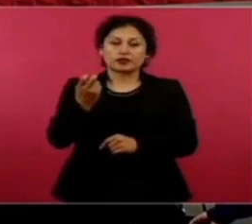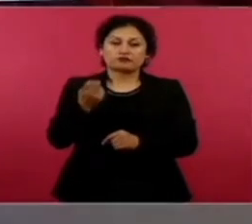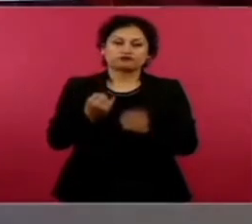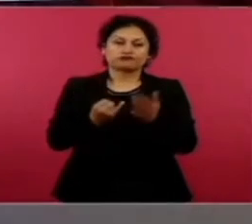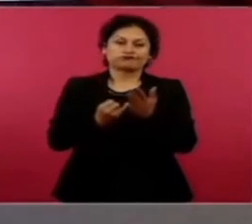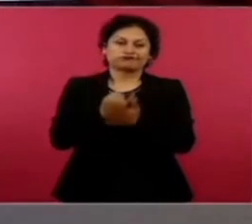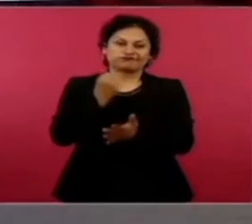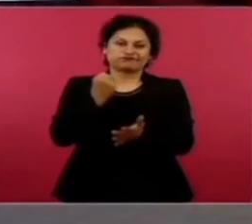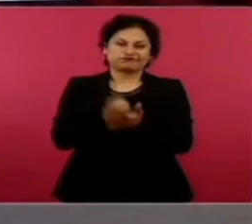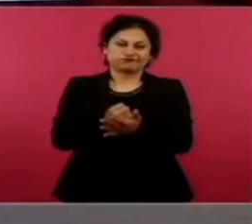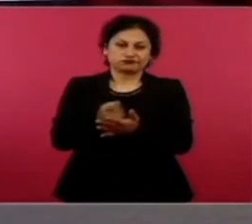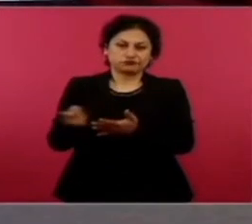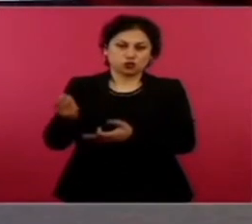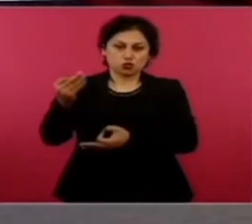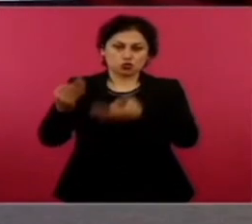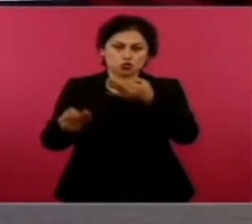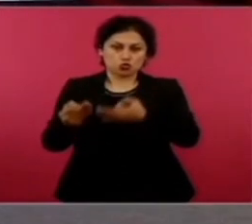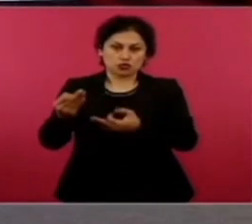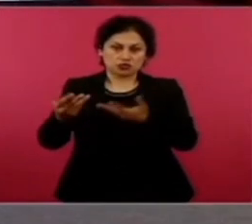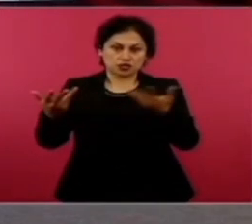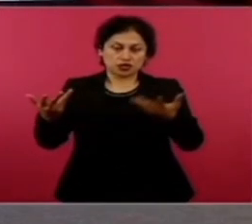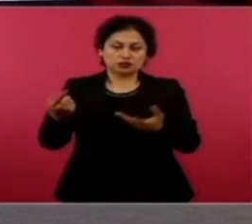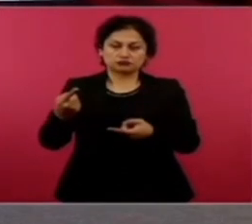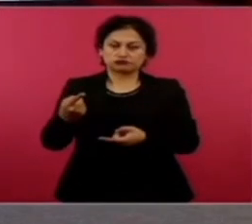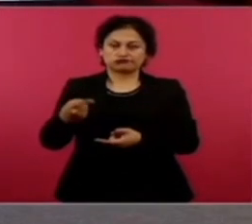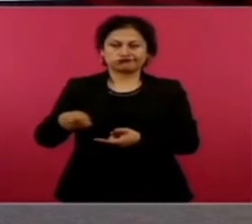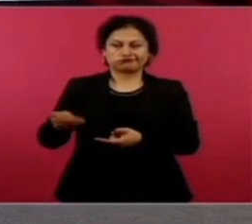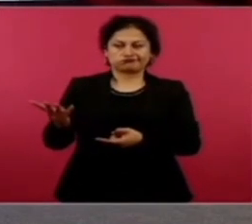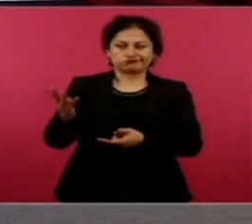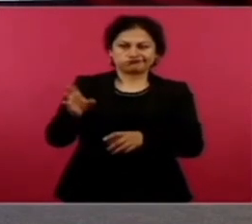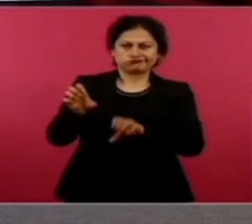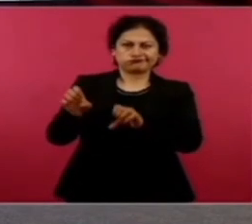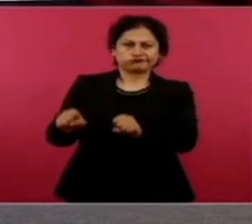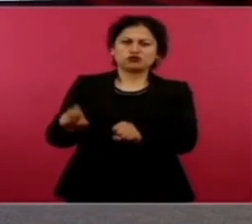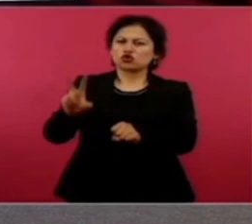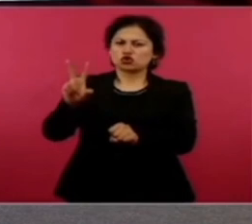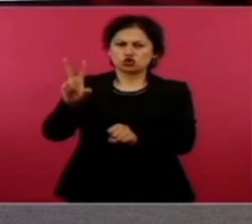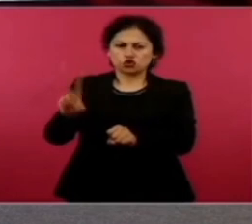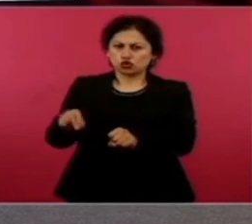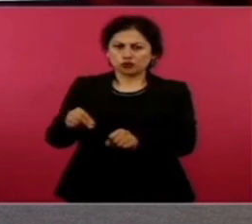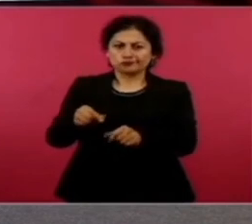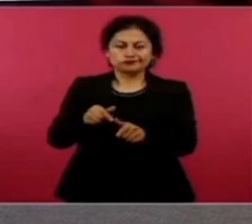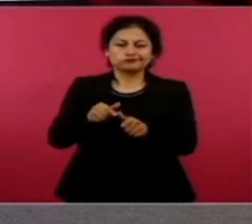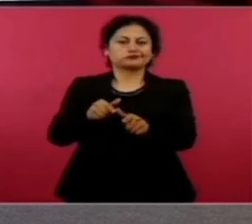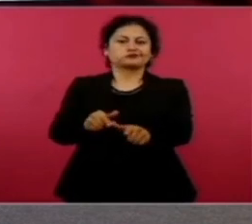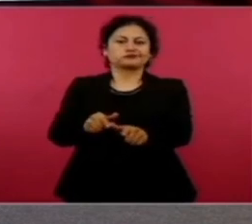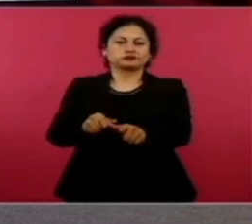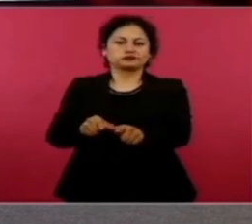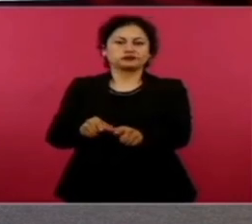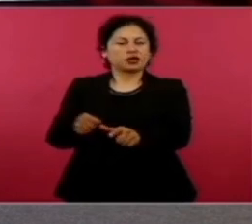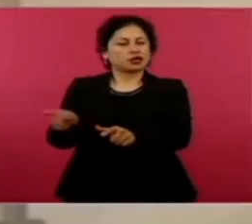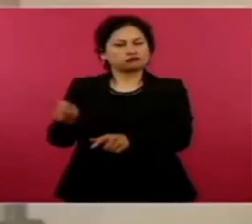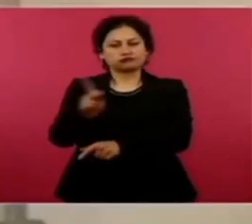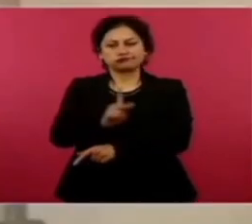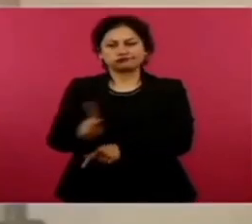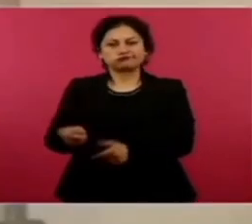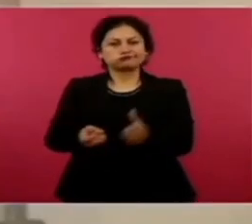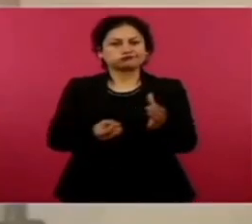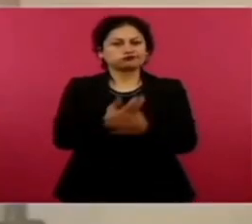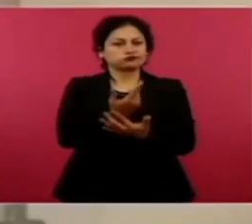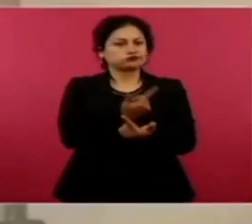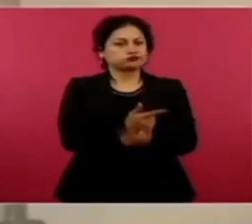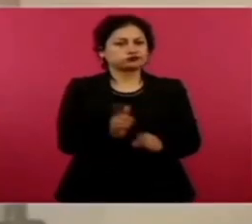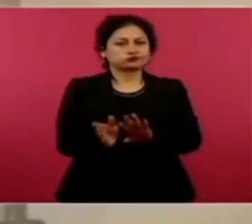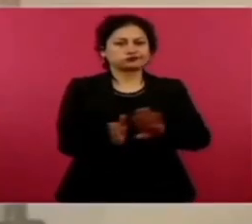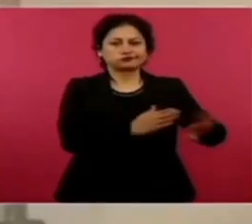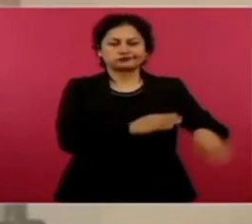quieren. Y hay una tarea fundamental para las maestras y los maestros, y ellos quieren que los alumnos, que las alumnas